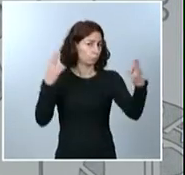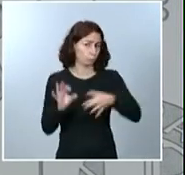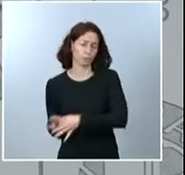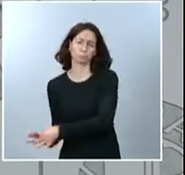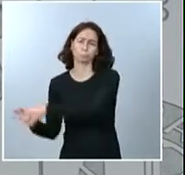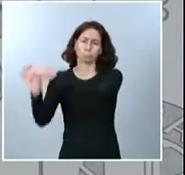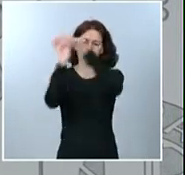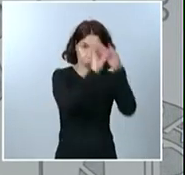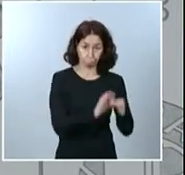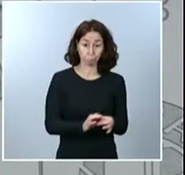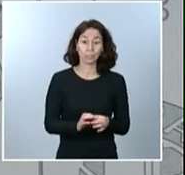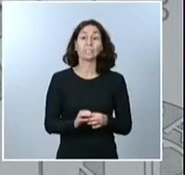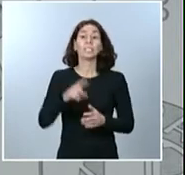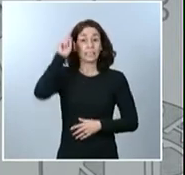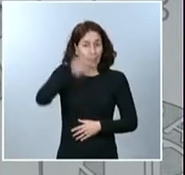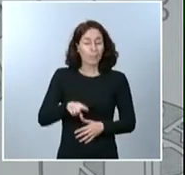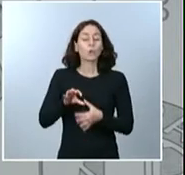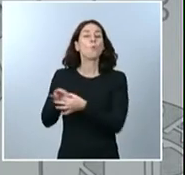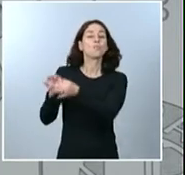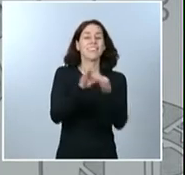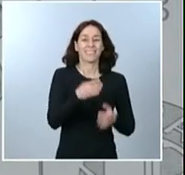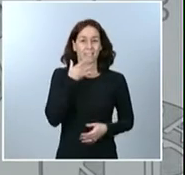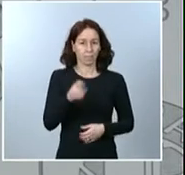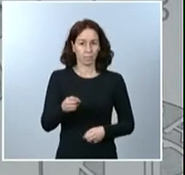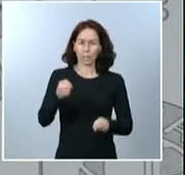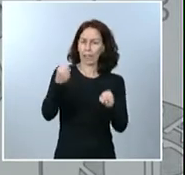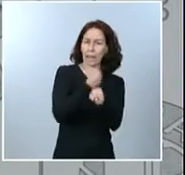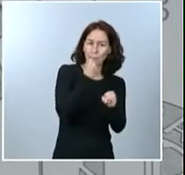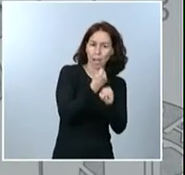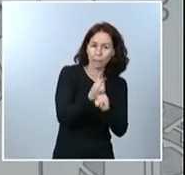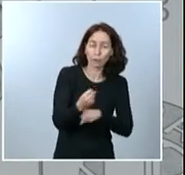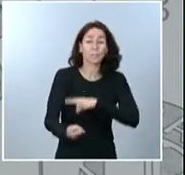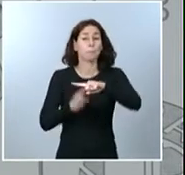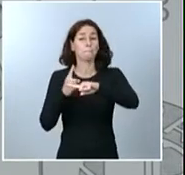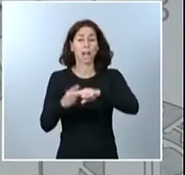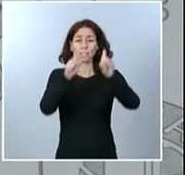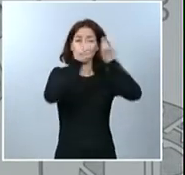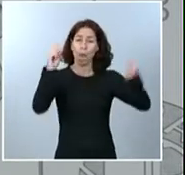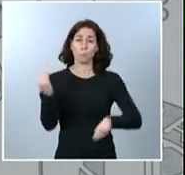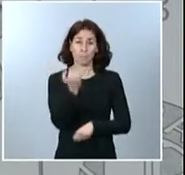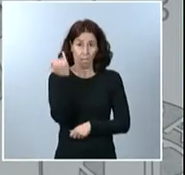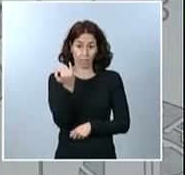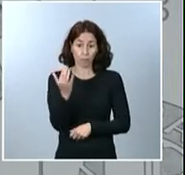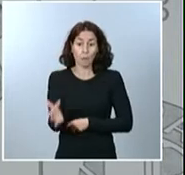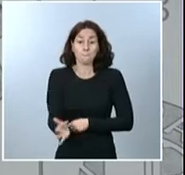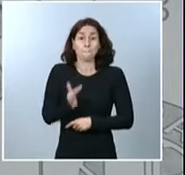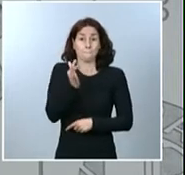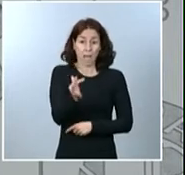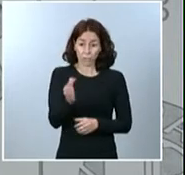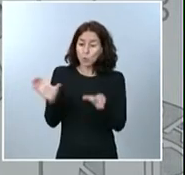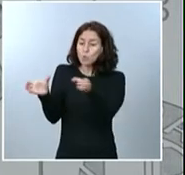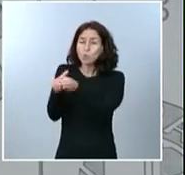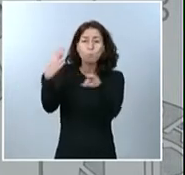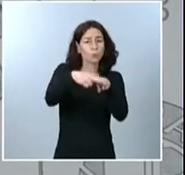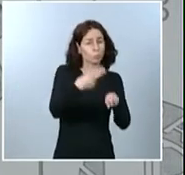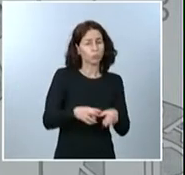de pandemia de los trabajadores y de los empresarios. Y la unidad también de todas las fuerzas políticas. Pido a todos los partidos